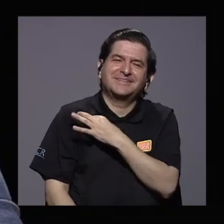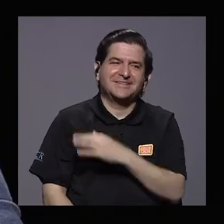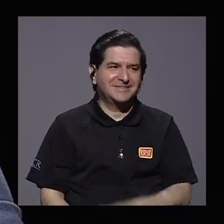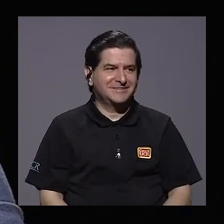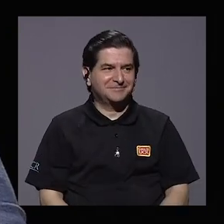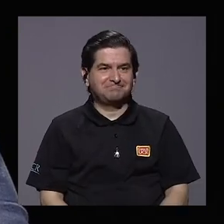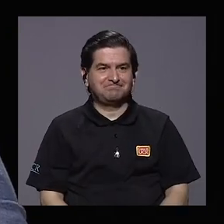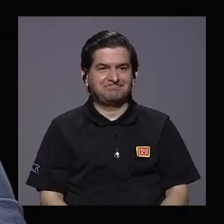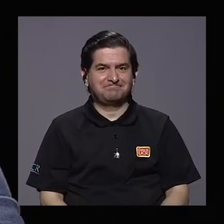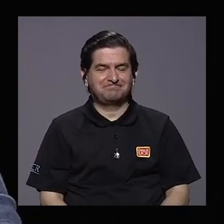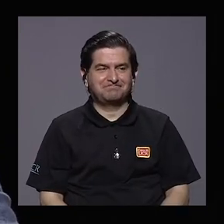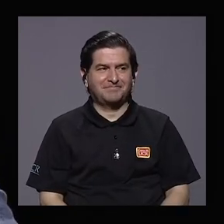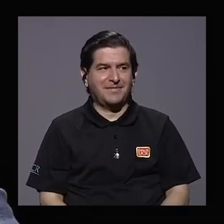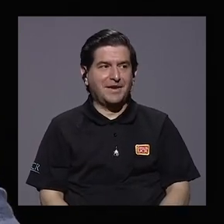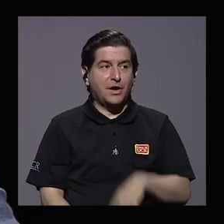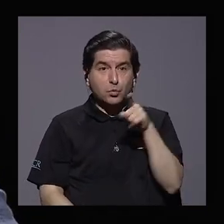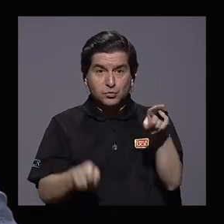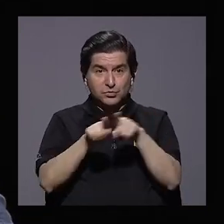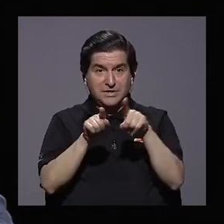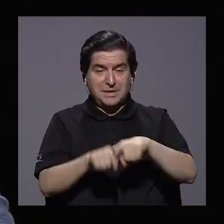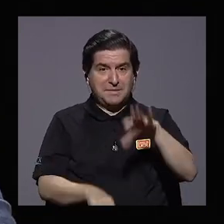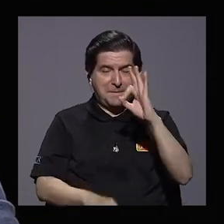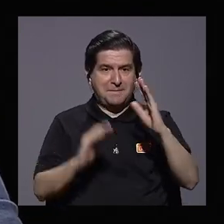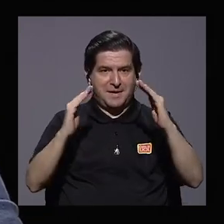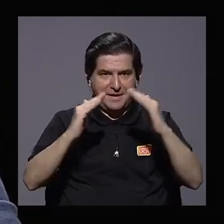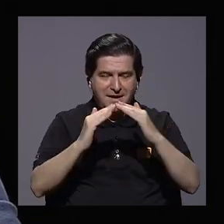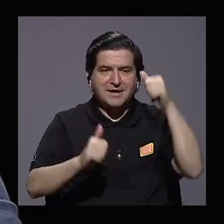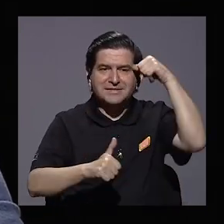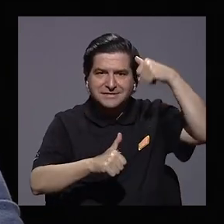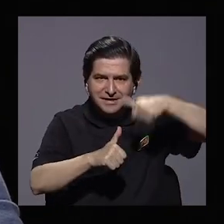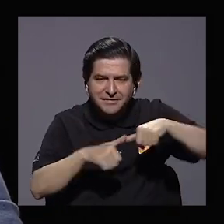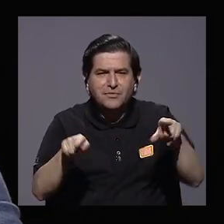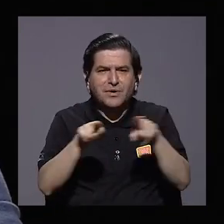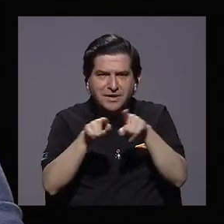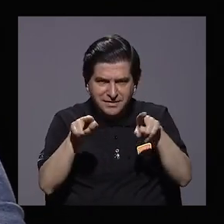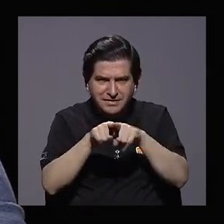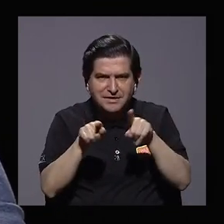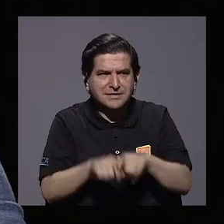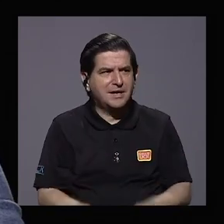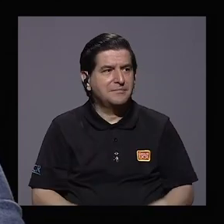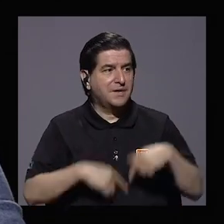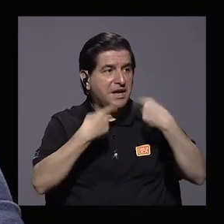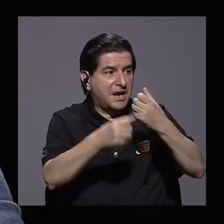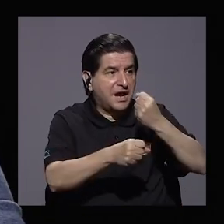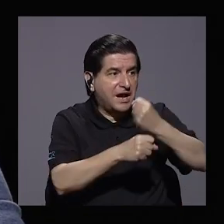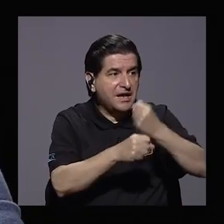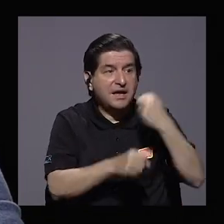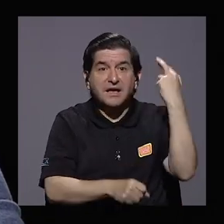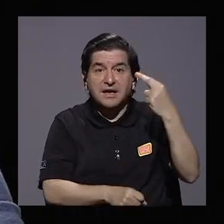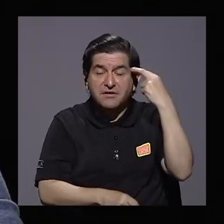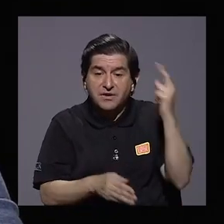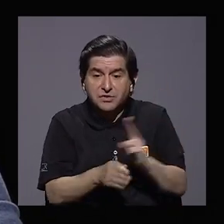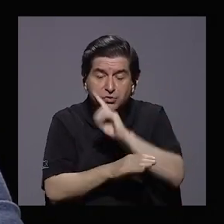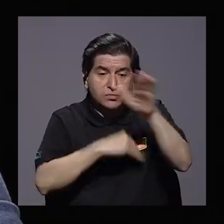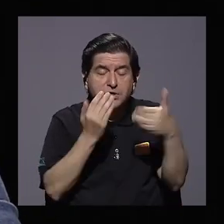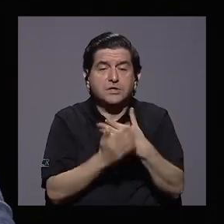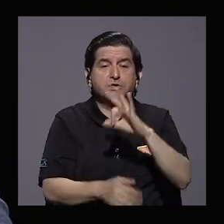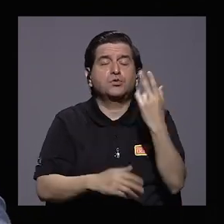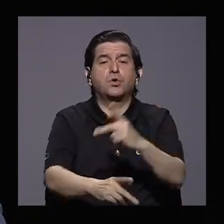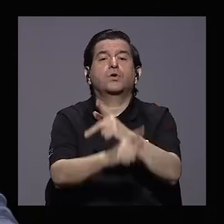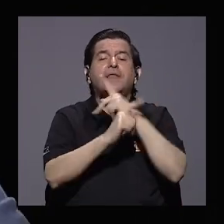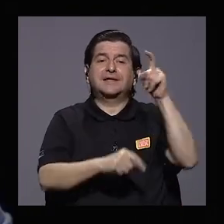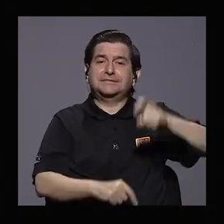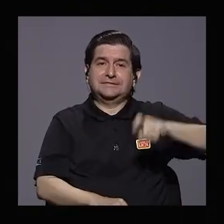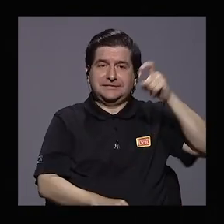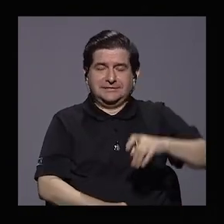Bueno, espero que ustedes estén muy bien en su casa, recuerden que también hay que salir a trabajar y que para eso debemos de utilizar todas las medidas de protección